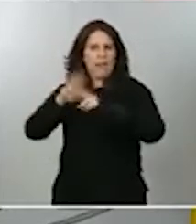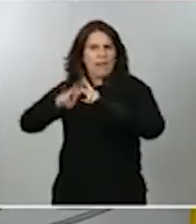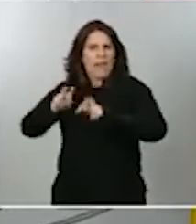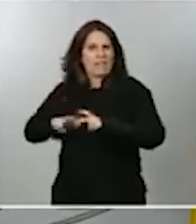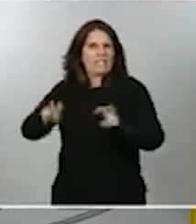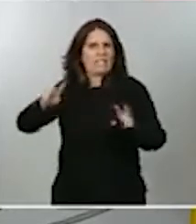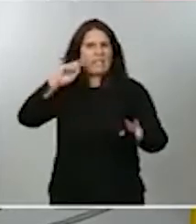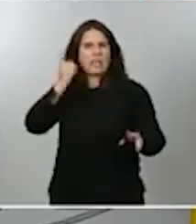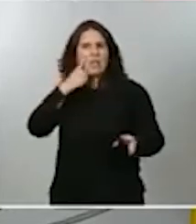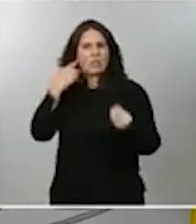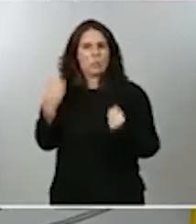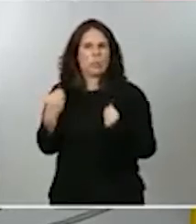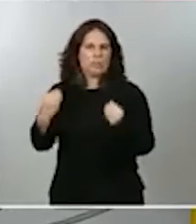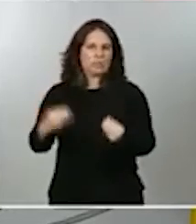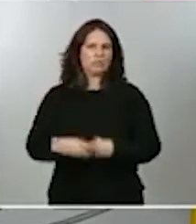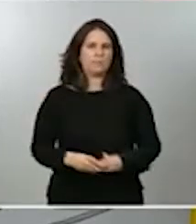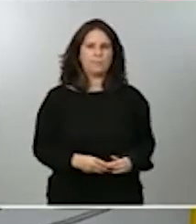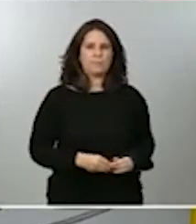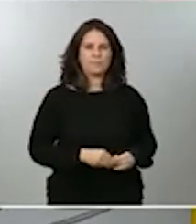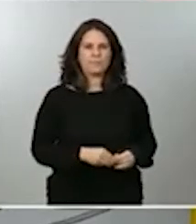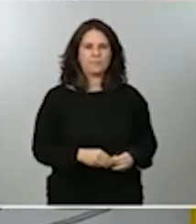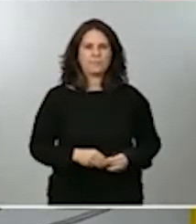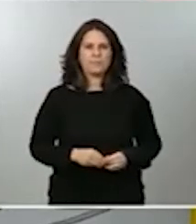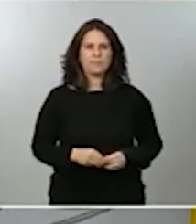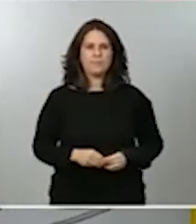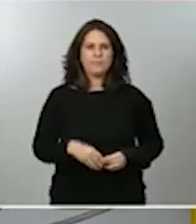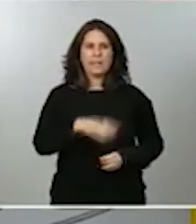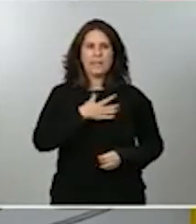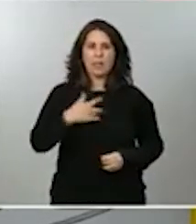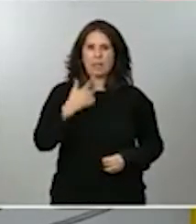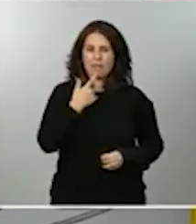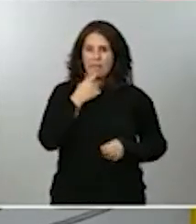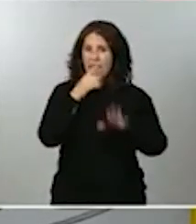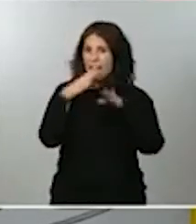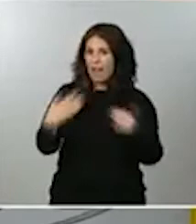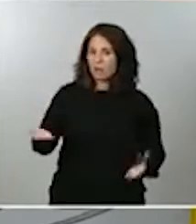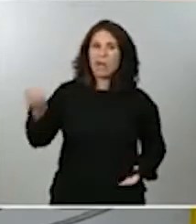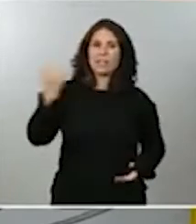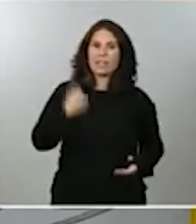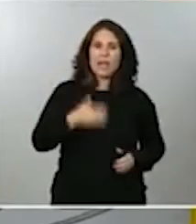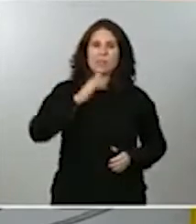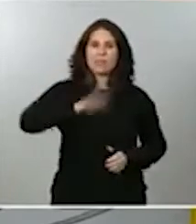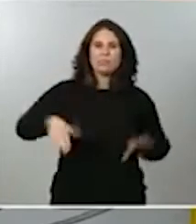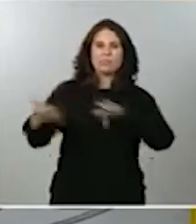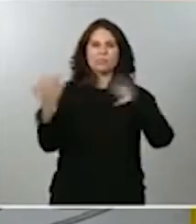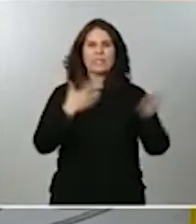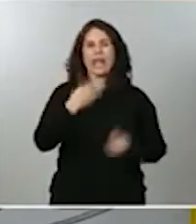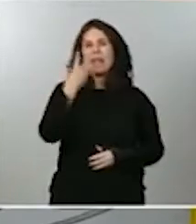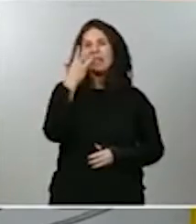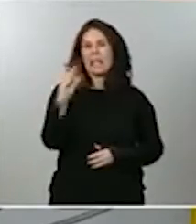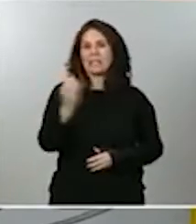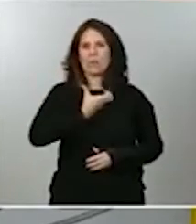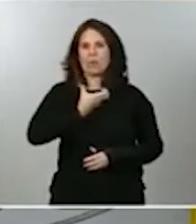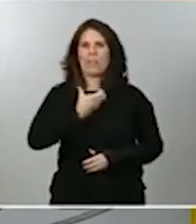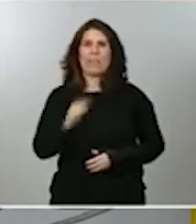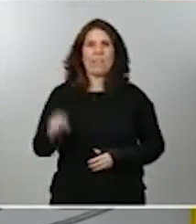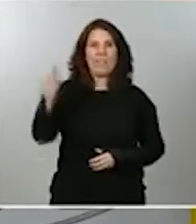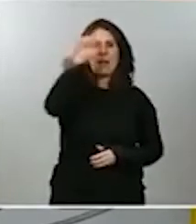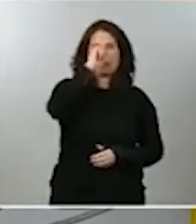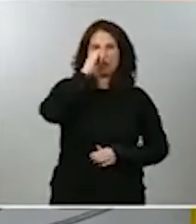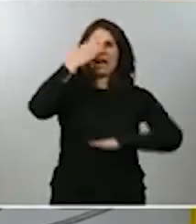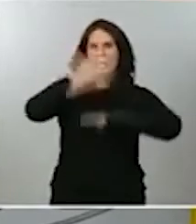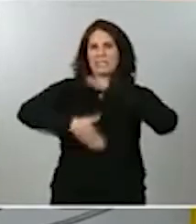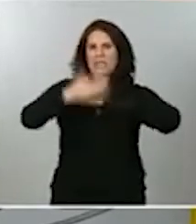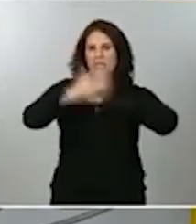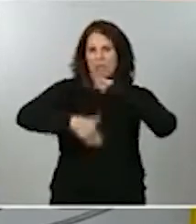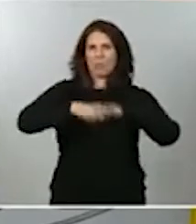Quiero decir que, en este momento, hay en torno a una treintena de municipios que aplican estas restricciones a la movilidad a lo largo del